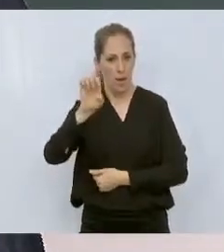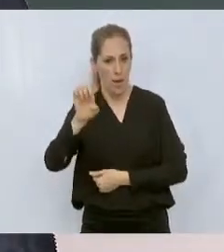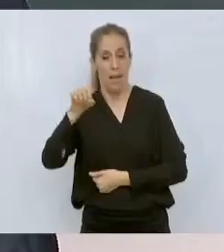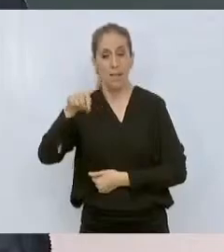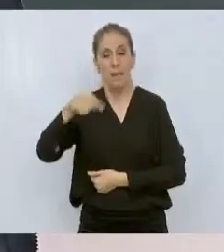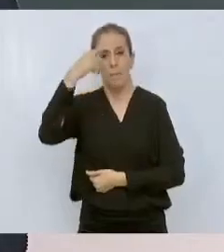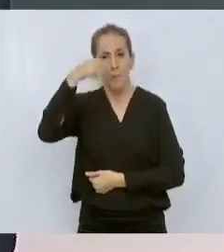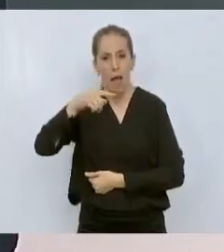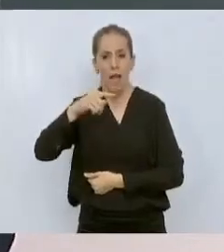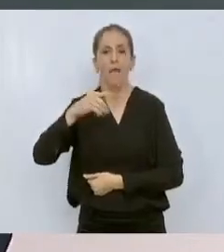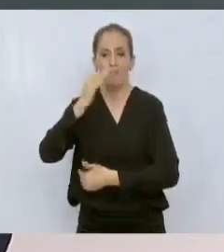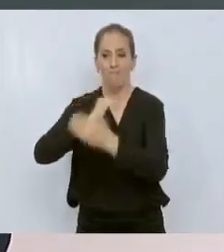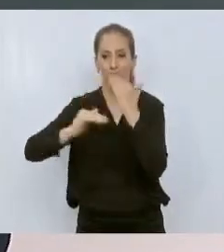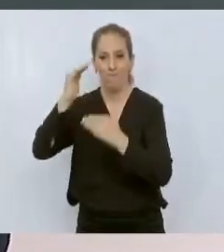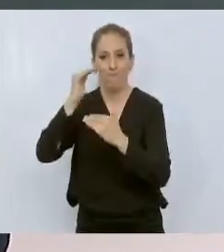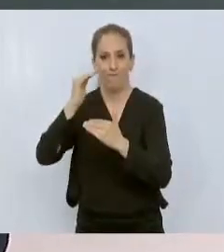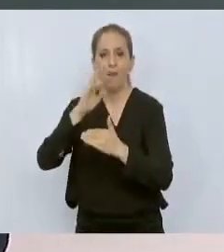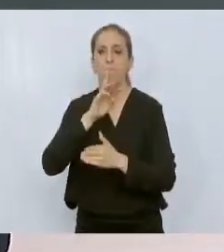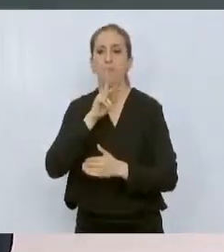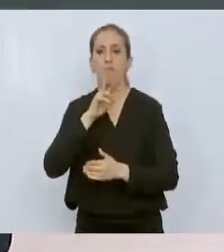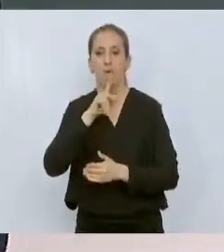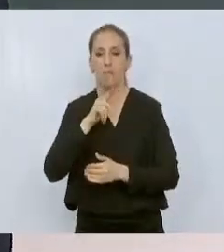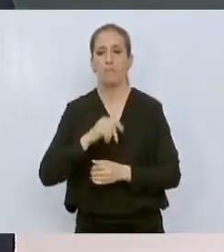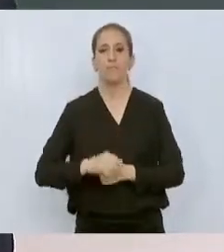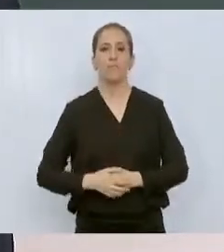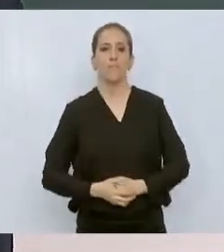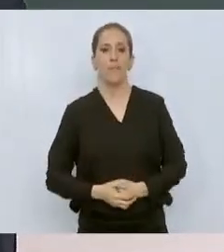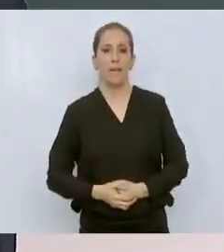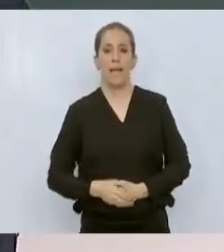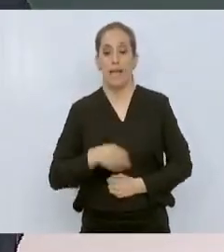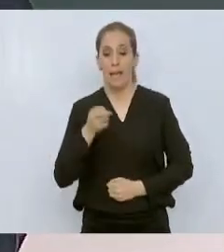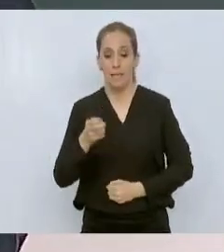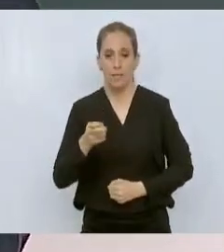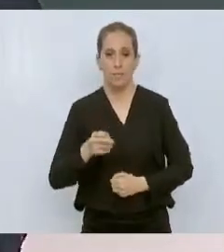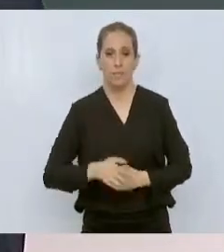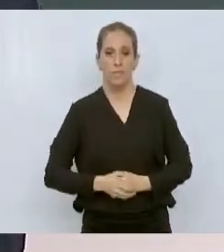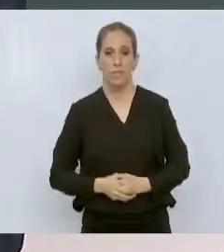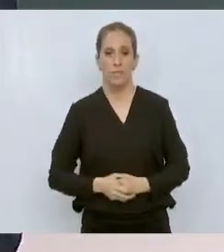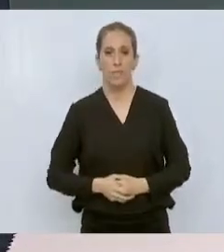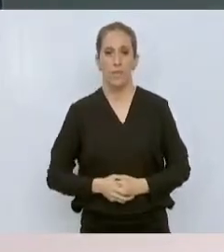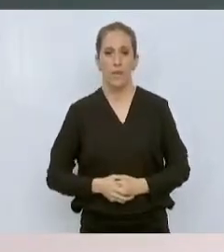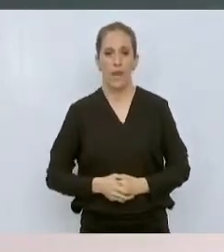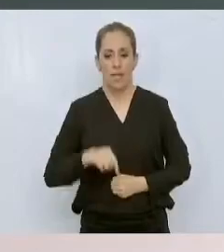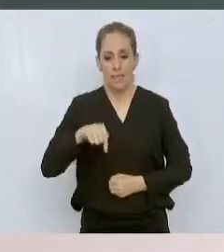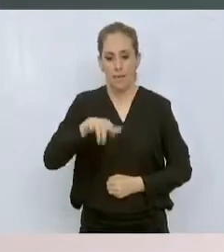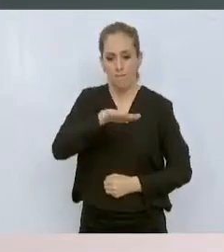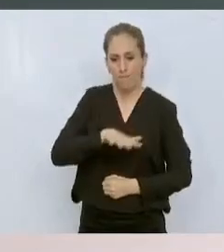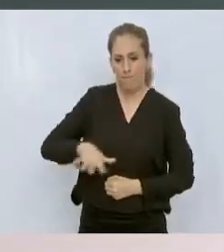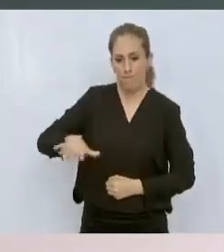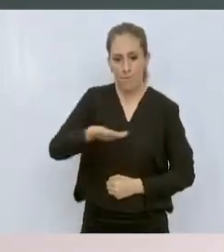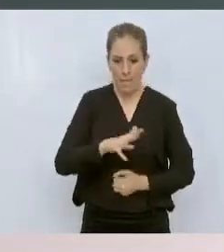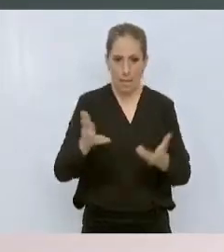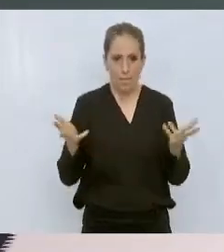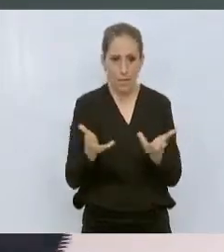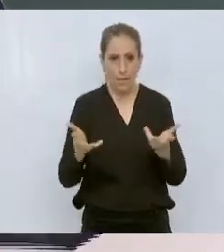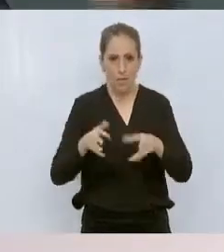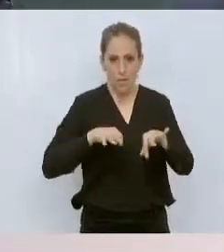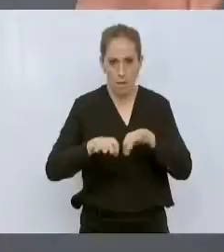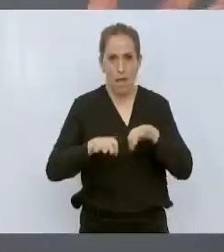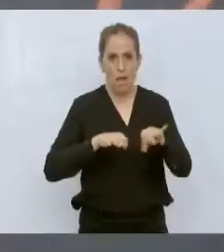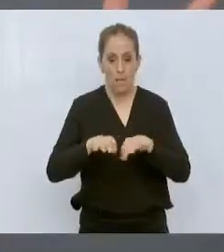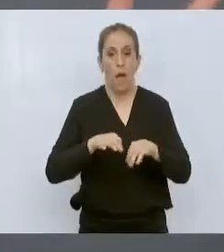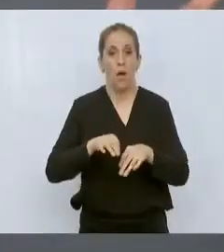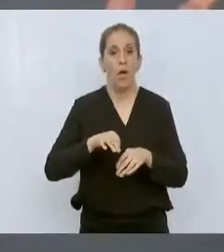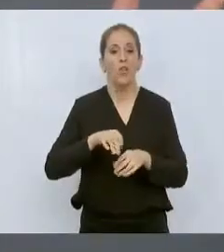que en cierta medida le quiero informar desde el punto de vista social, lo que estamos haciendo en esta región, desde Montemorelos